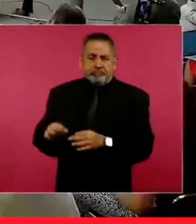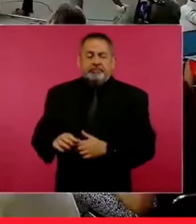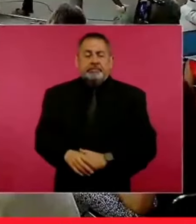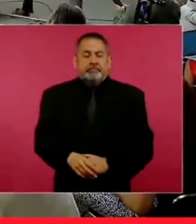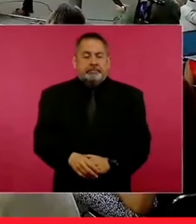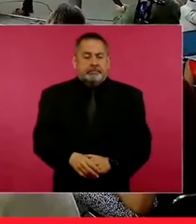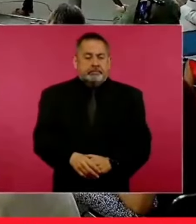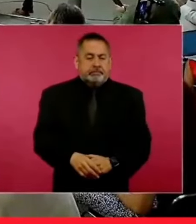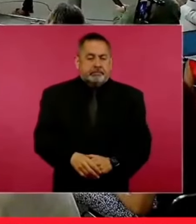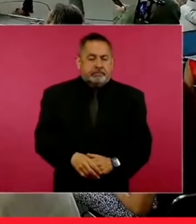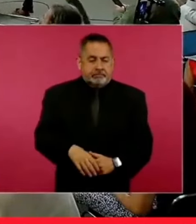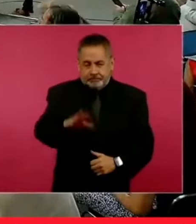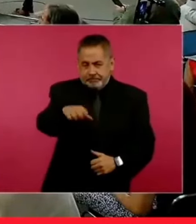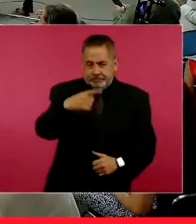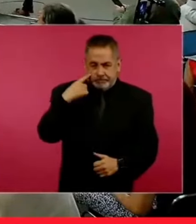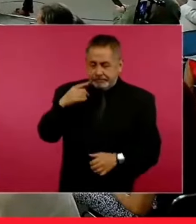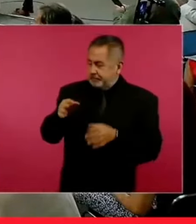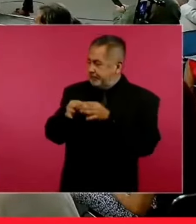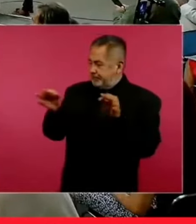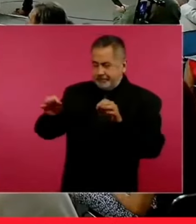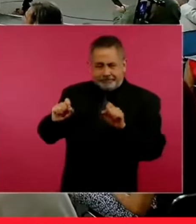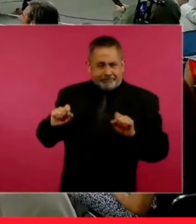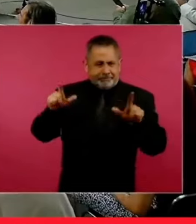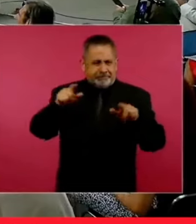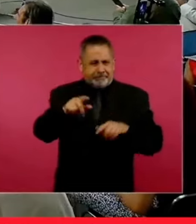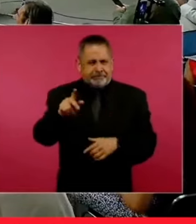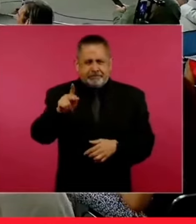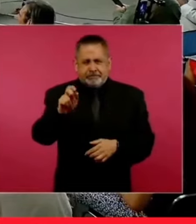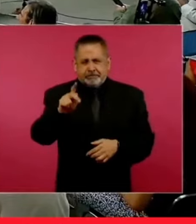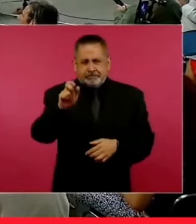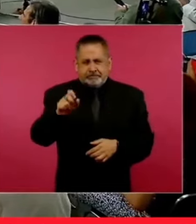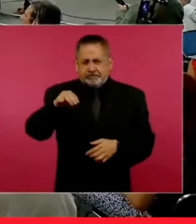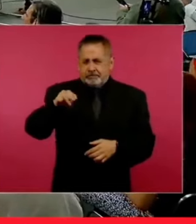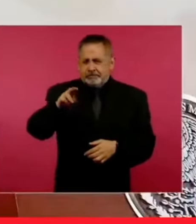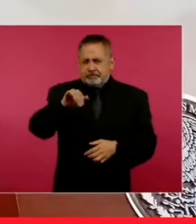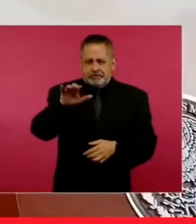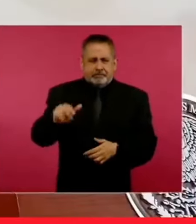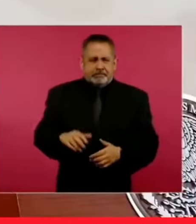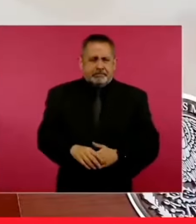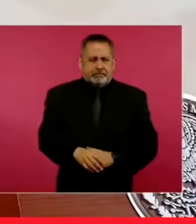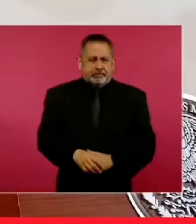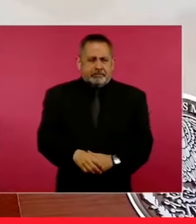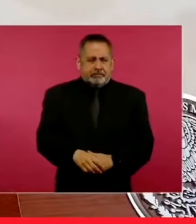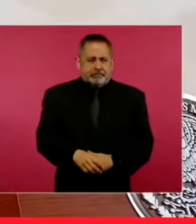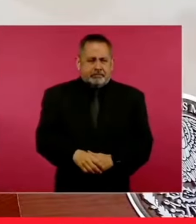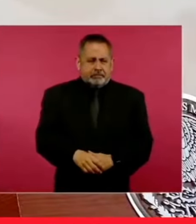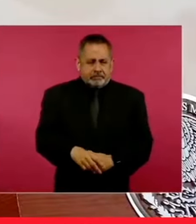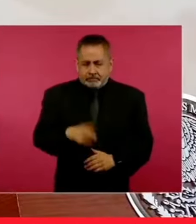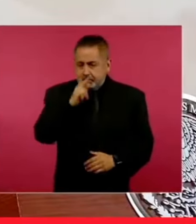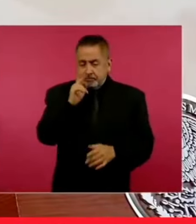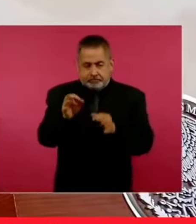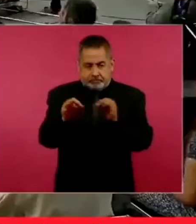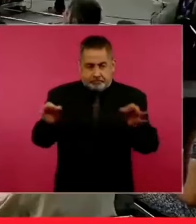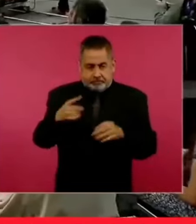A ver si tienes la frase de Pepe. Tengo la frase y tengo el video. La frase.